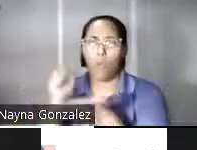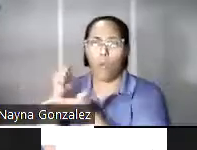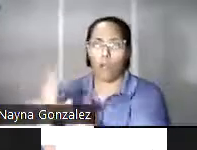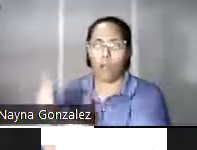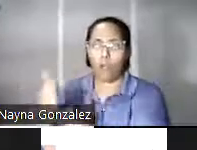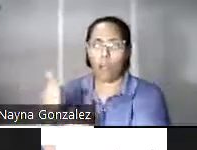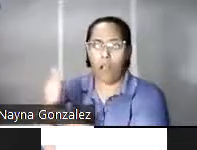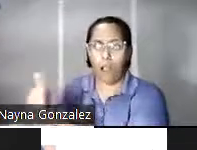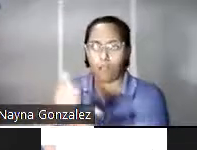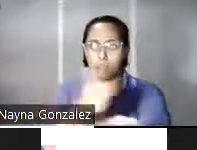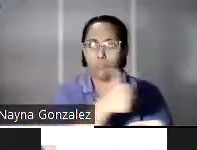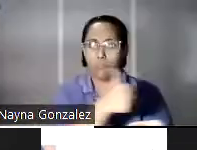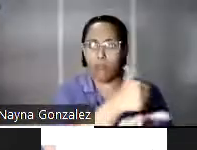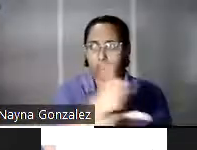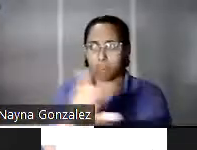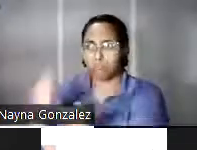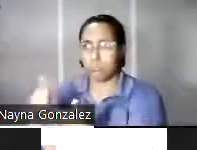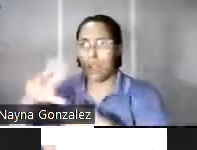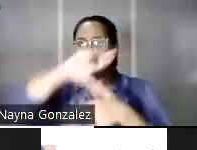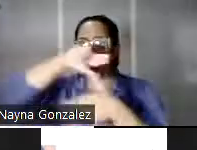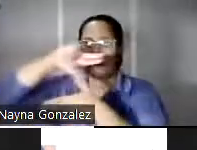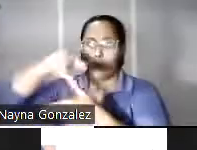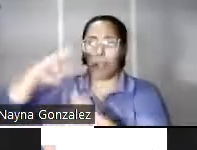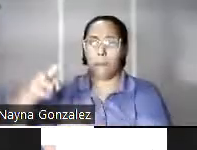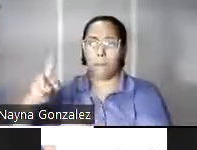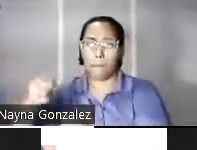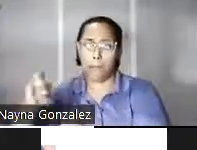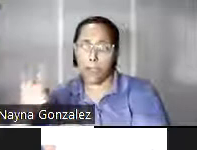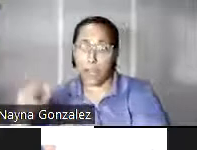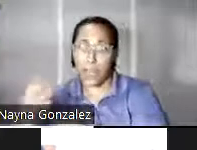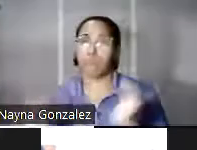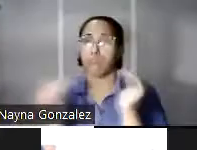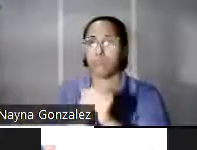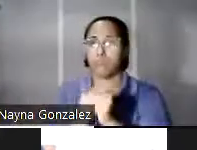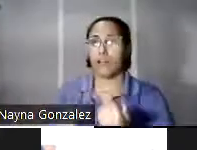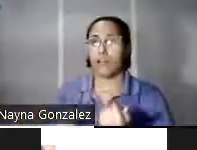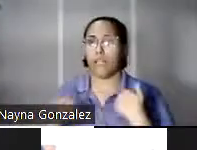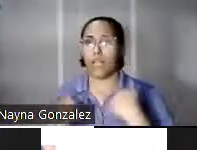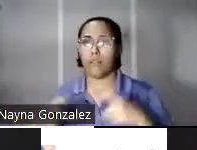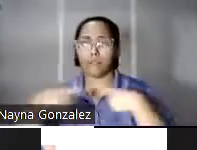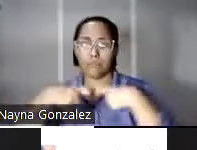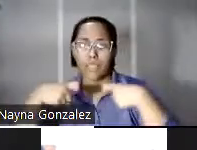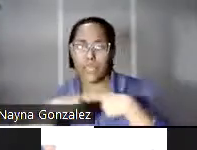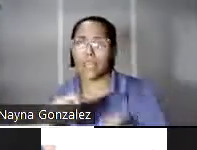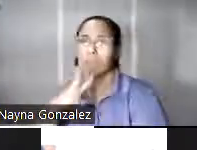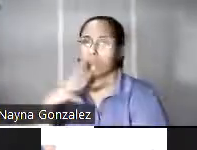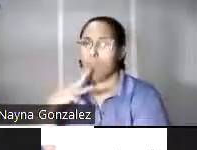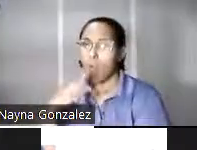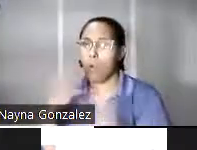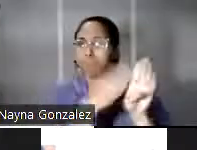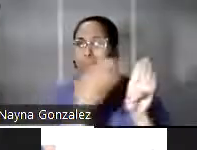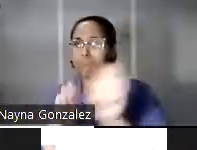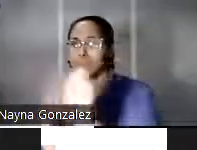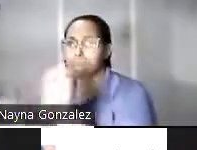del huracán María, sobre el restablecimiento de los servicios de energía eléctrica y agua o sobre la reapertura de los